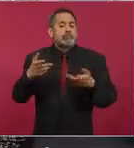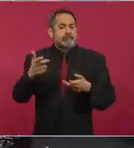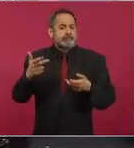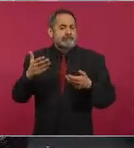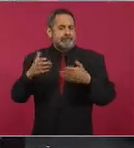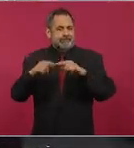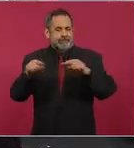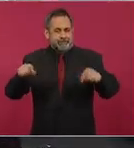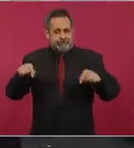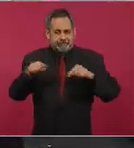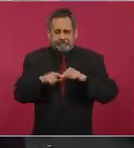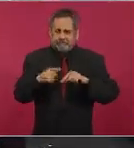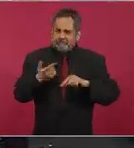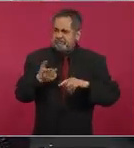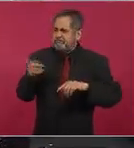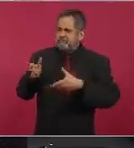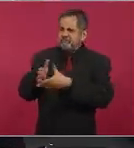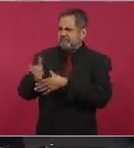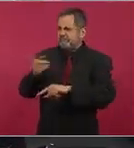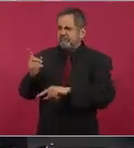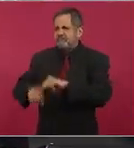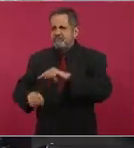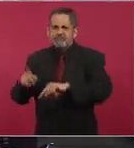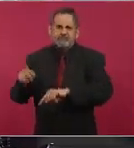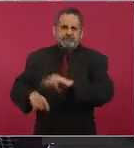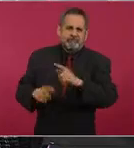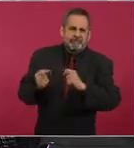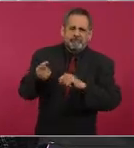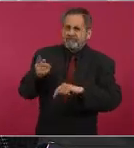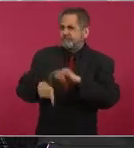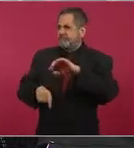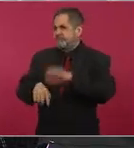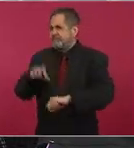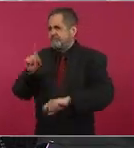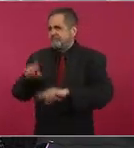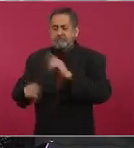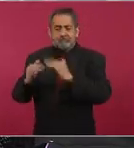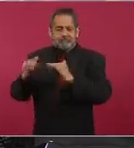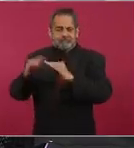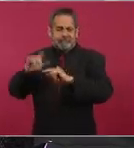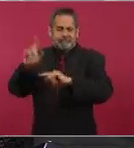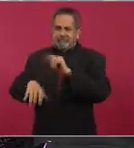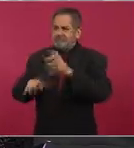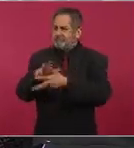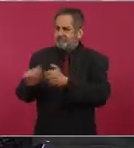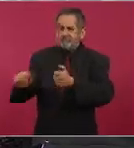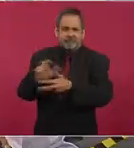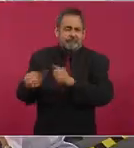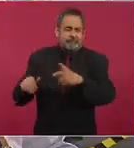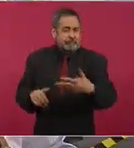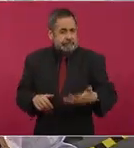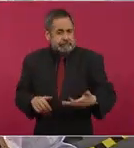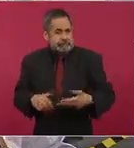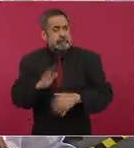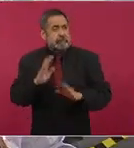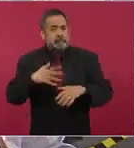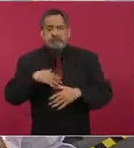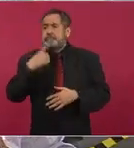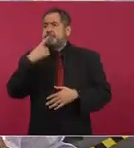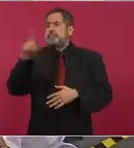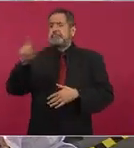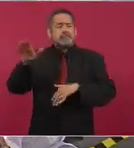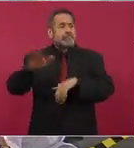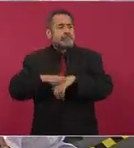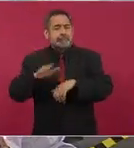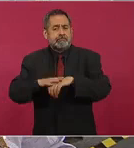destruyendo sus casas y sus propiedades. Hay más de 70 solicitudes de amparo de los